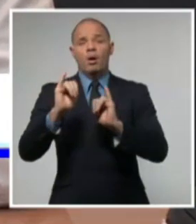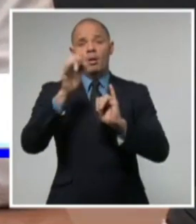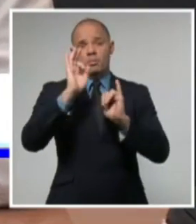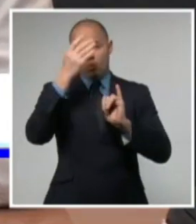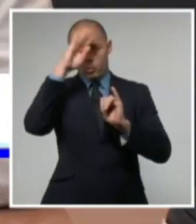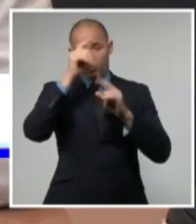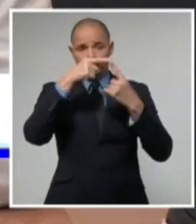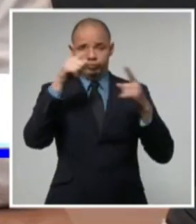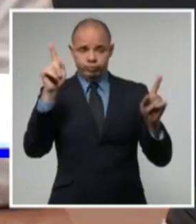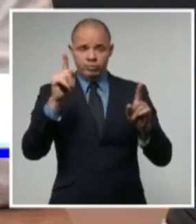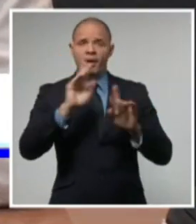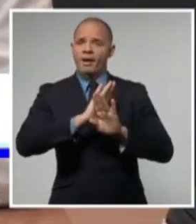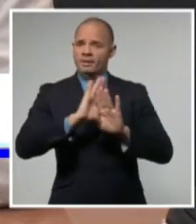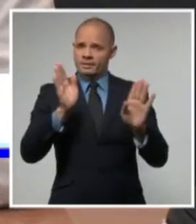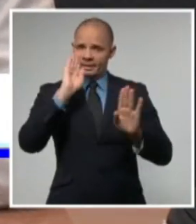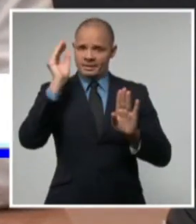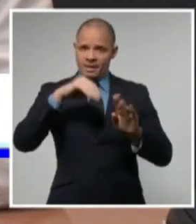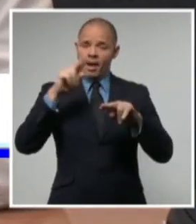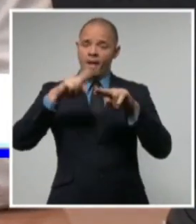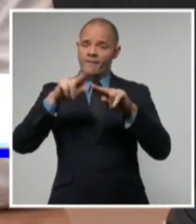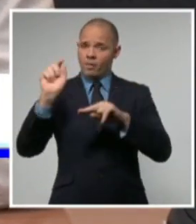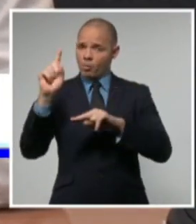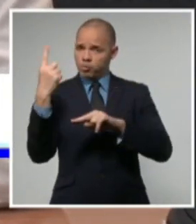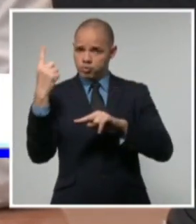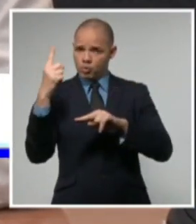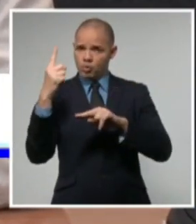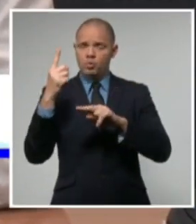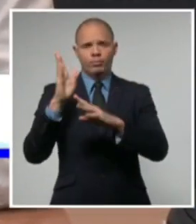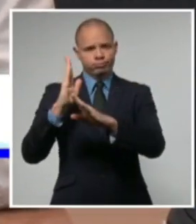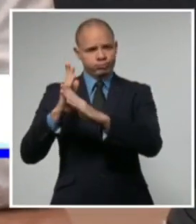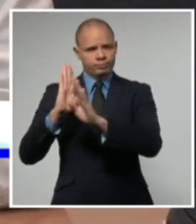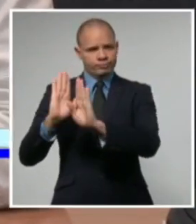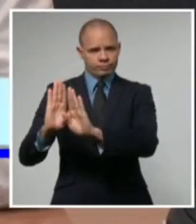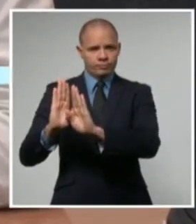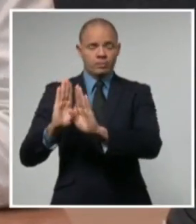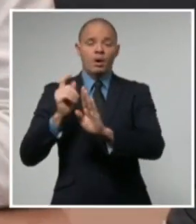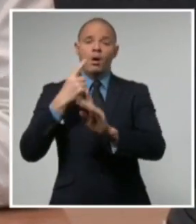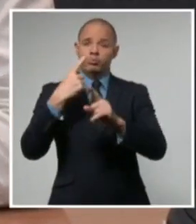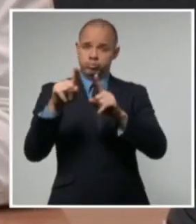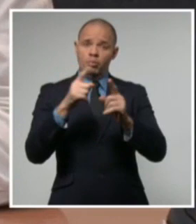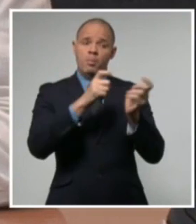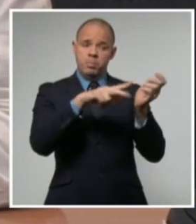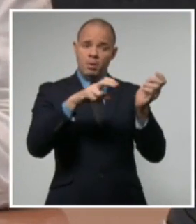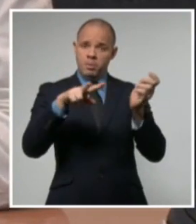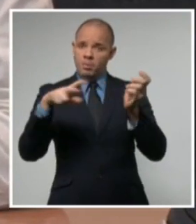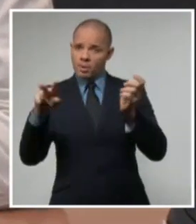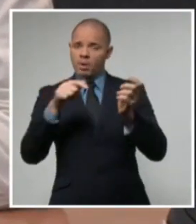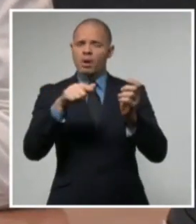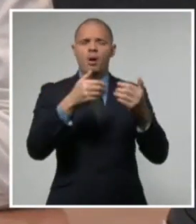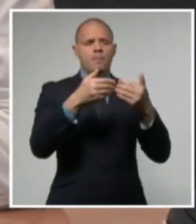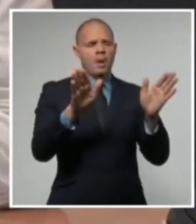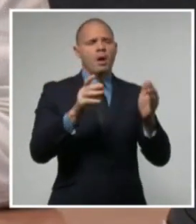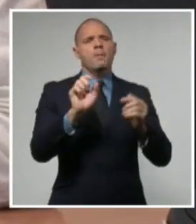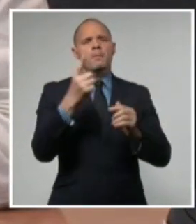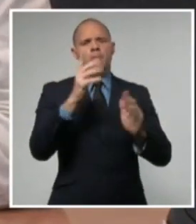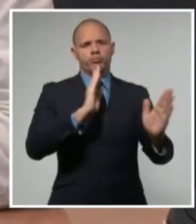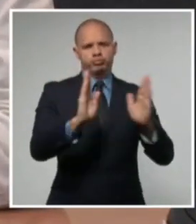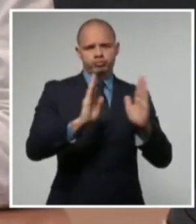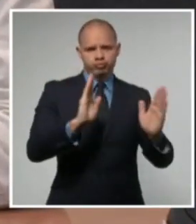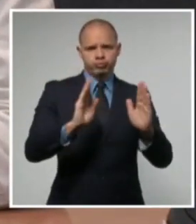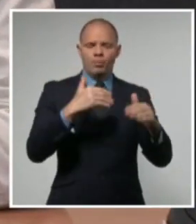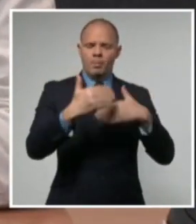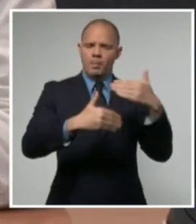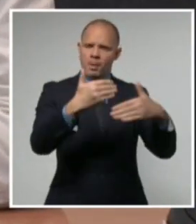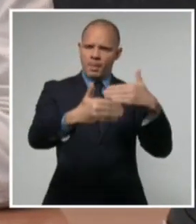excepto La Habana, se encuentran en la primera etapa de recuperación, en su primera fase. Es